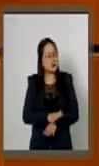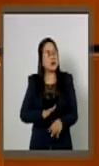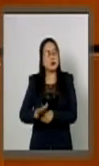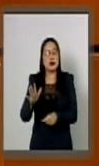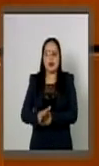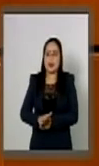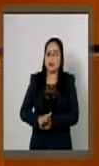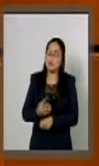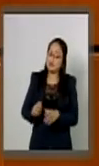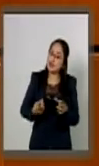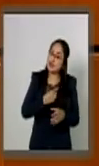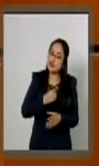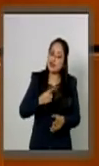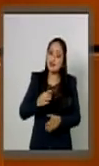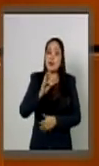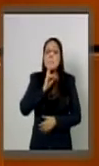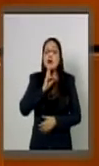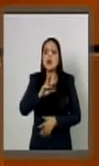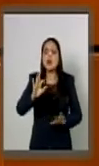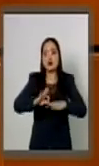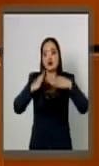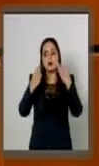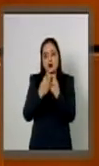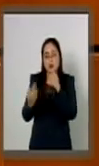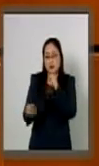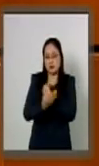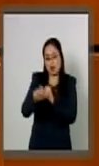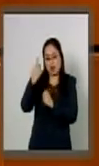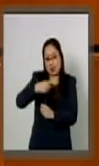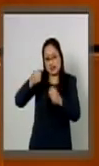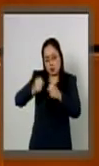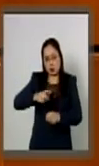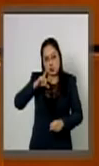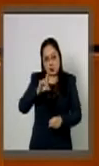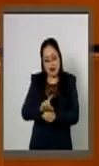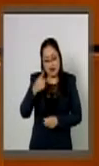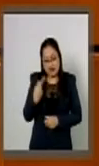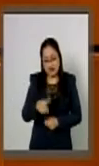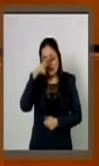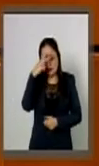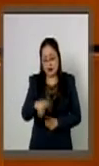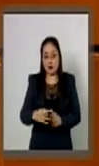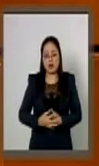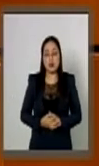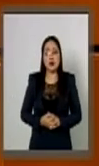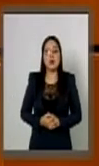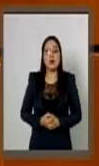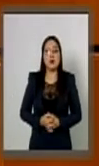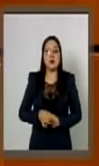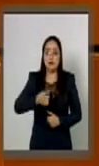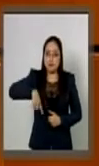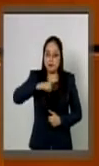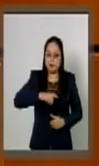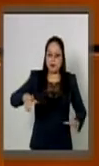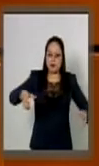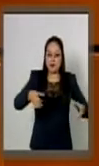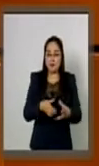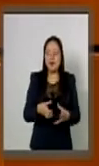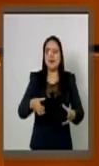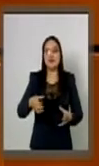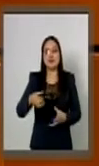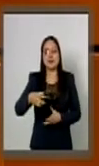con mejores mecanismos para garantizar la seguridad de nuestro país. Nosotros los legisladores